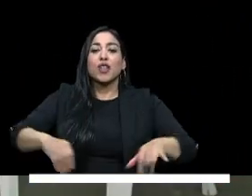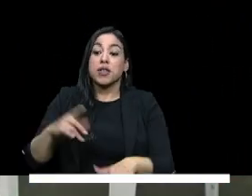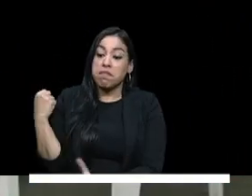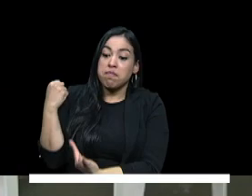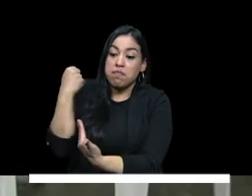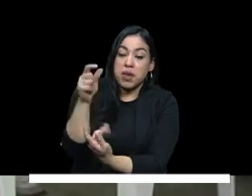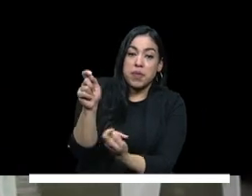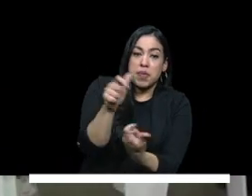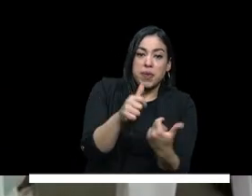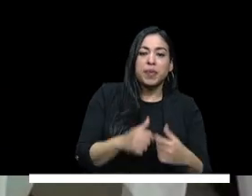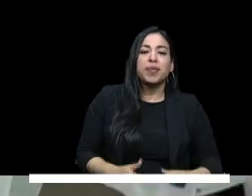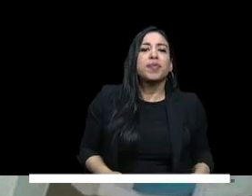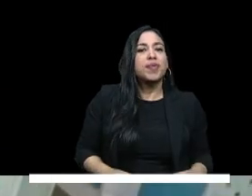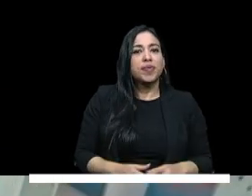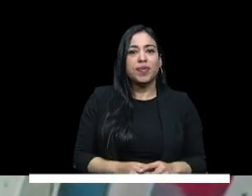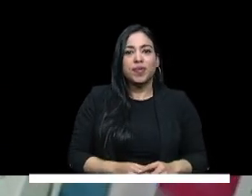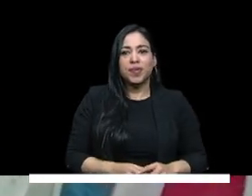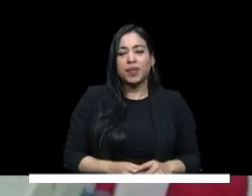financiación